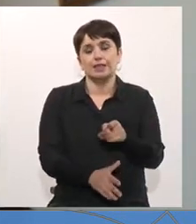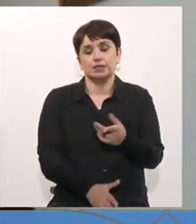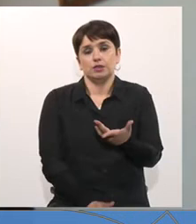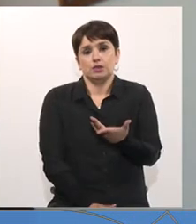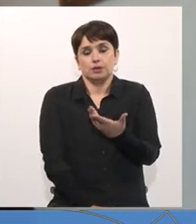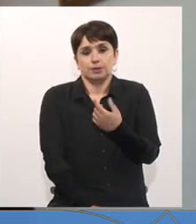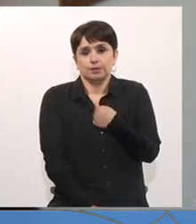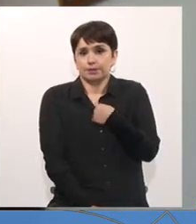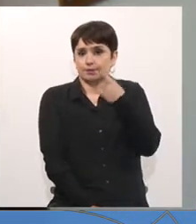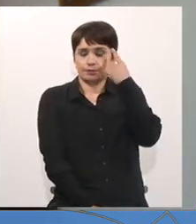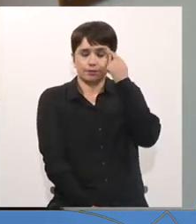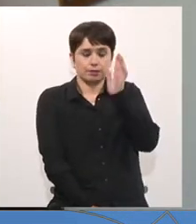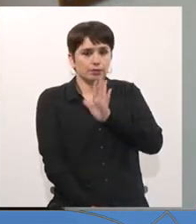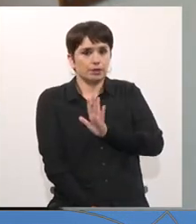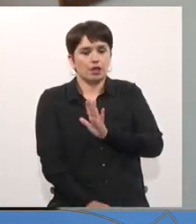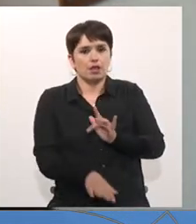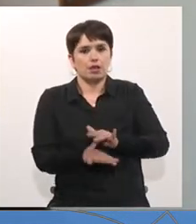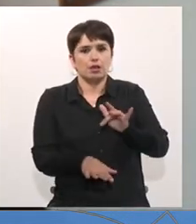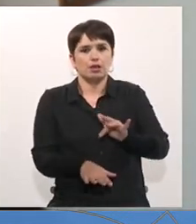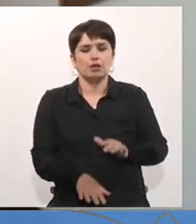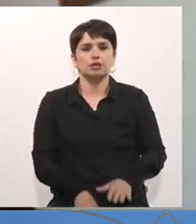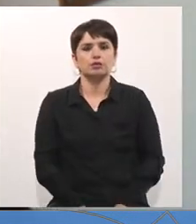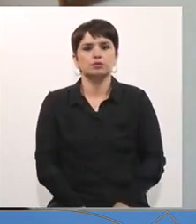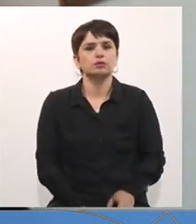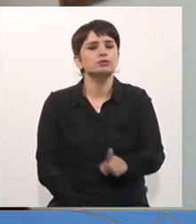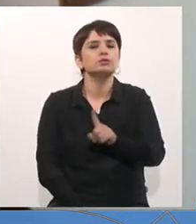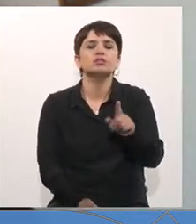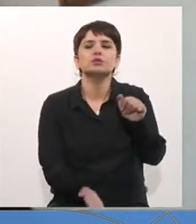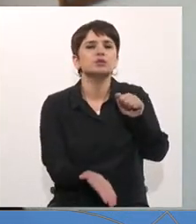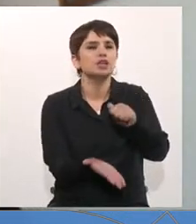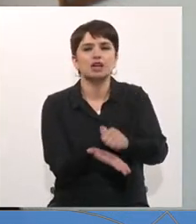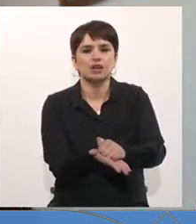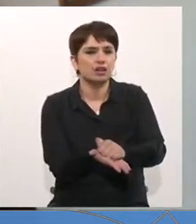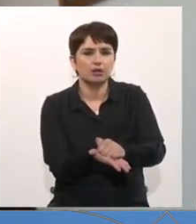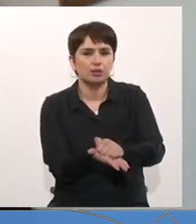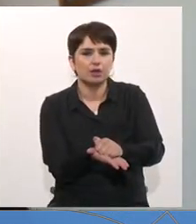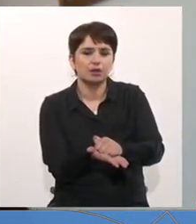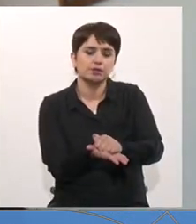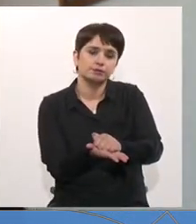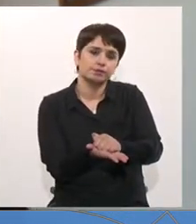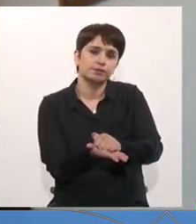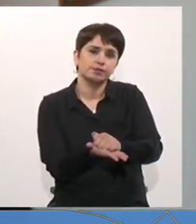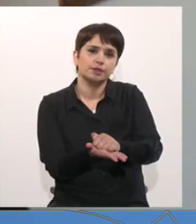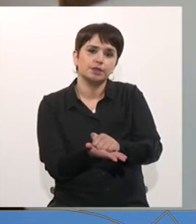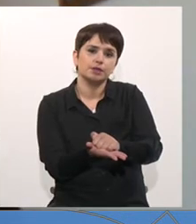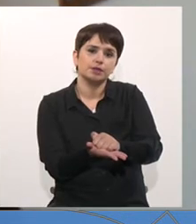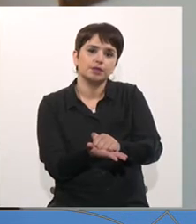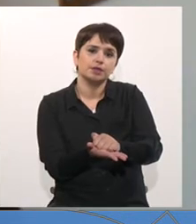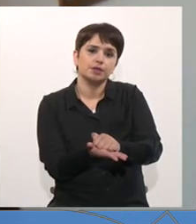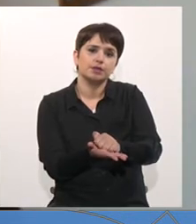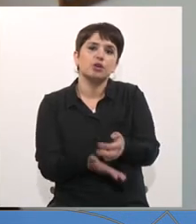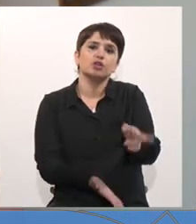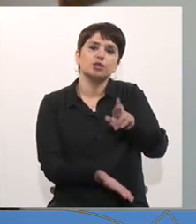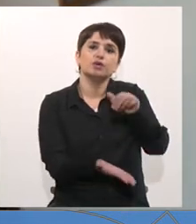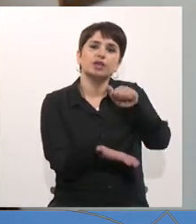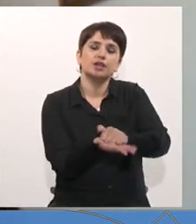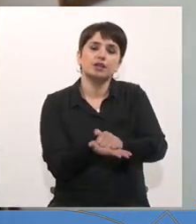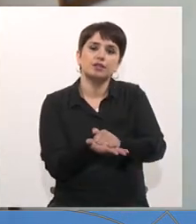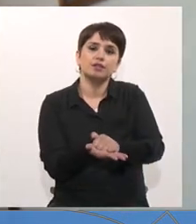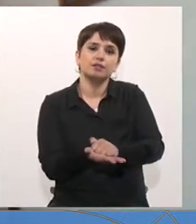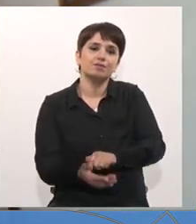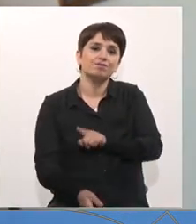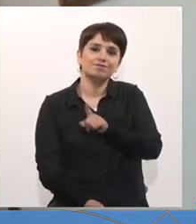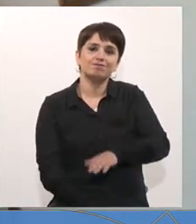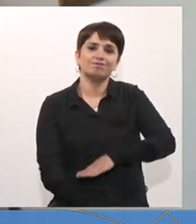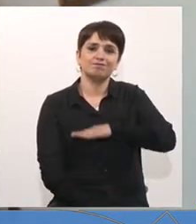brutal. No me voy a quejar, la queja... O tal vez me voy a quejar nuevamente de la insuficiencia